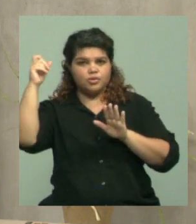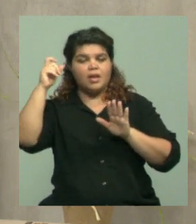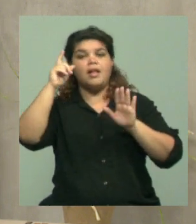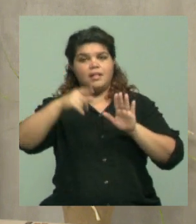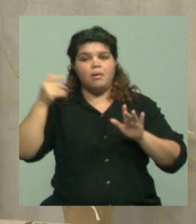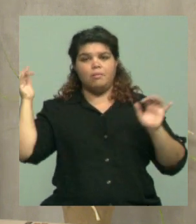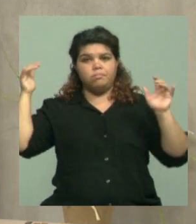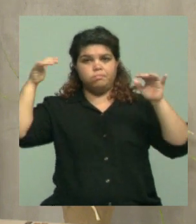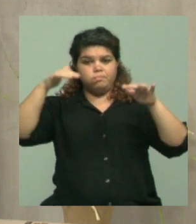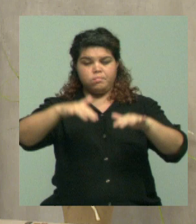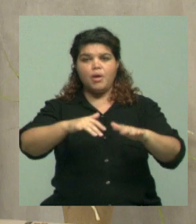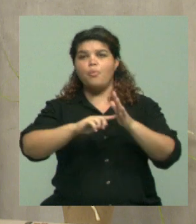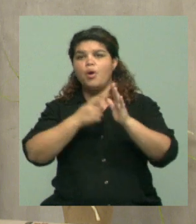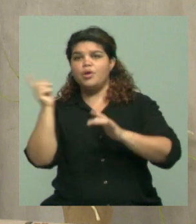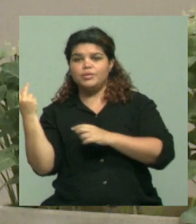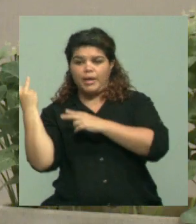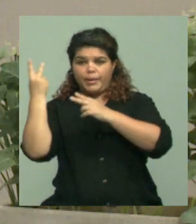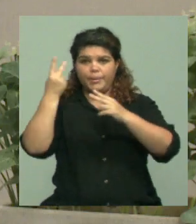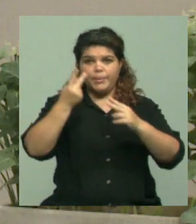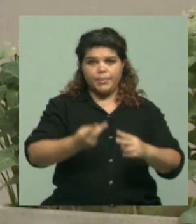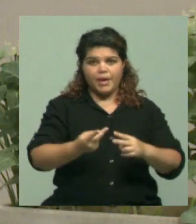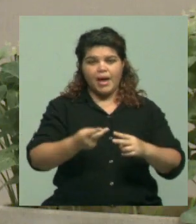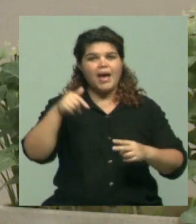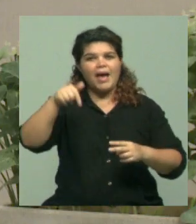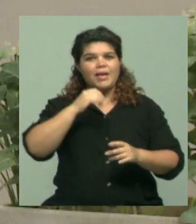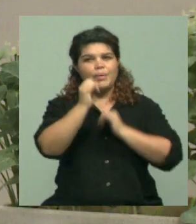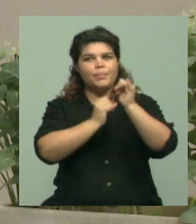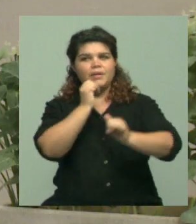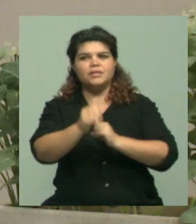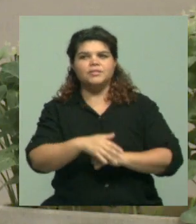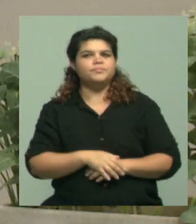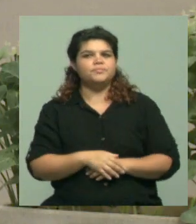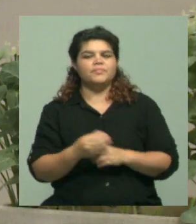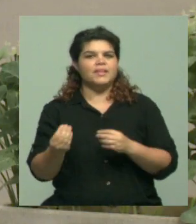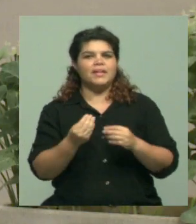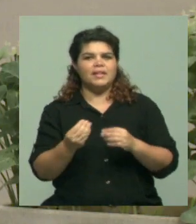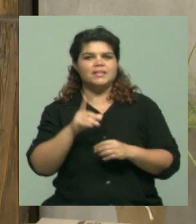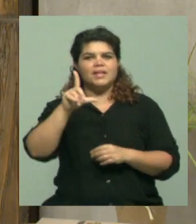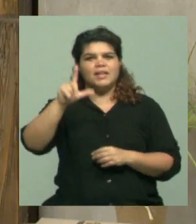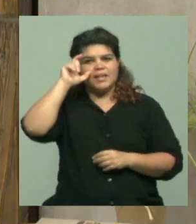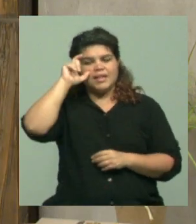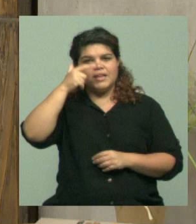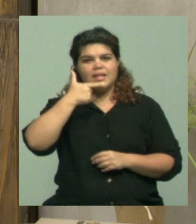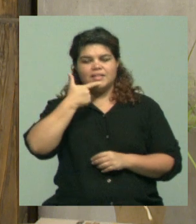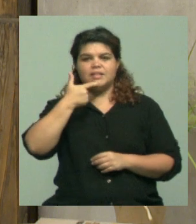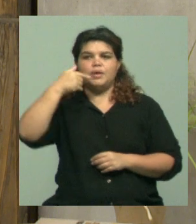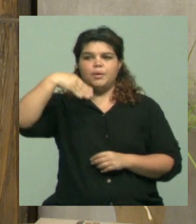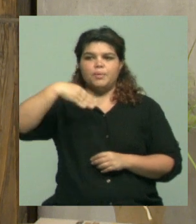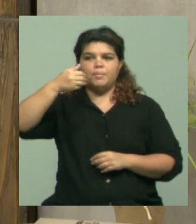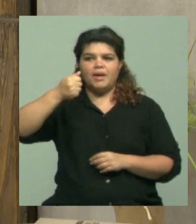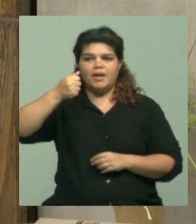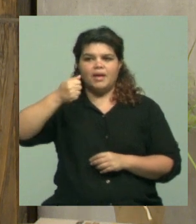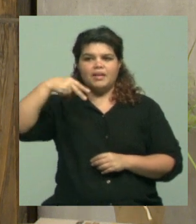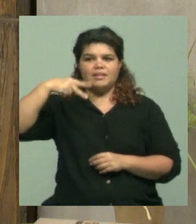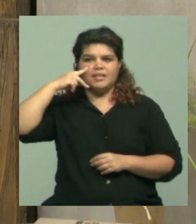arribado a la provincia desde Buenos Aires. ¿De qué se trata? ¿De qué estamos hablando cuando hablamos de Leishmaniasis? Cuando hablamos de Leishmaniasis nos referimos a